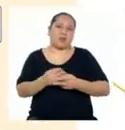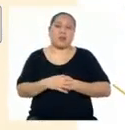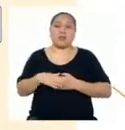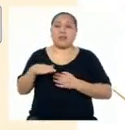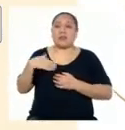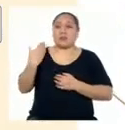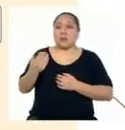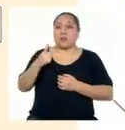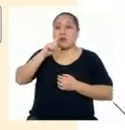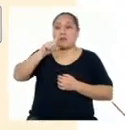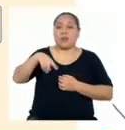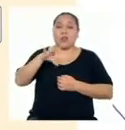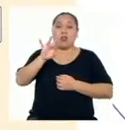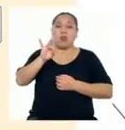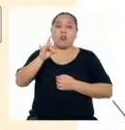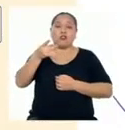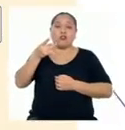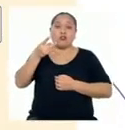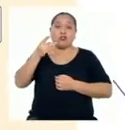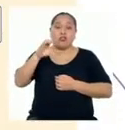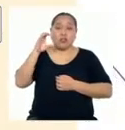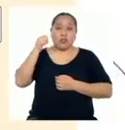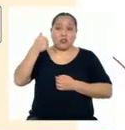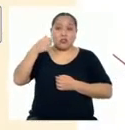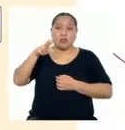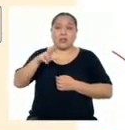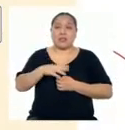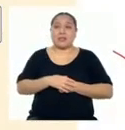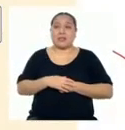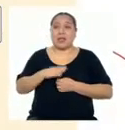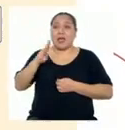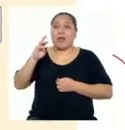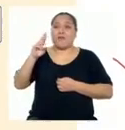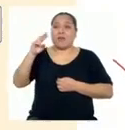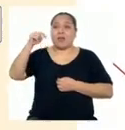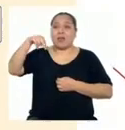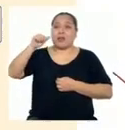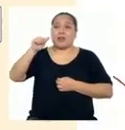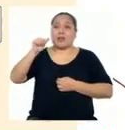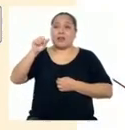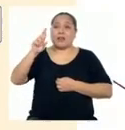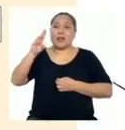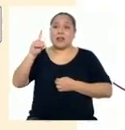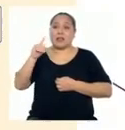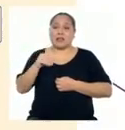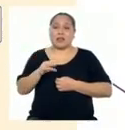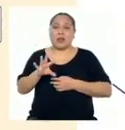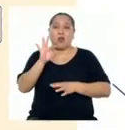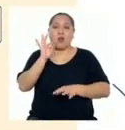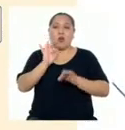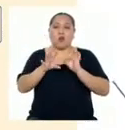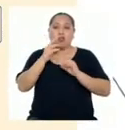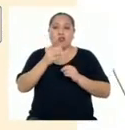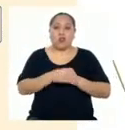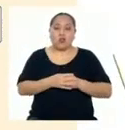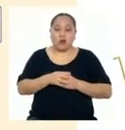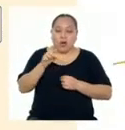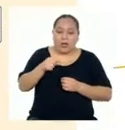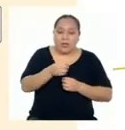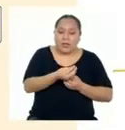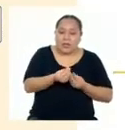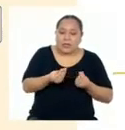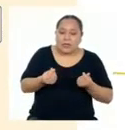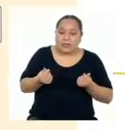Luego, en 1813, Bernard Courtois descubrió el yodo por casualidad en las cenizas de algas